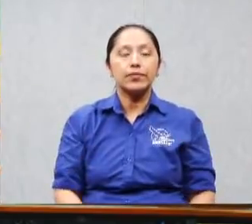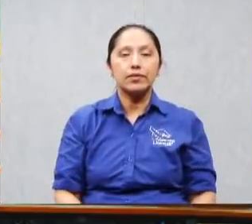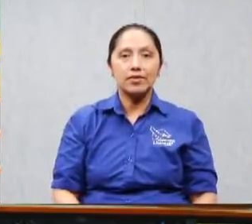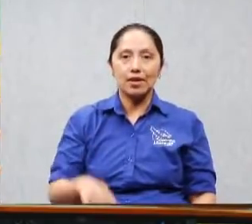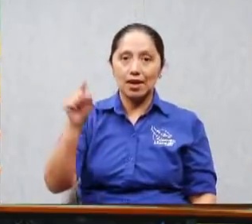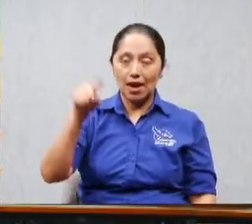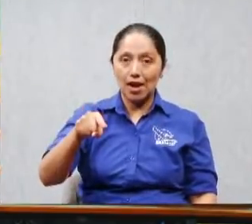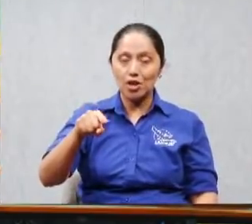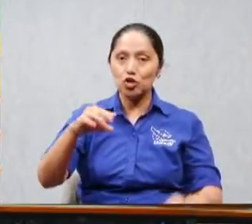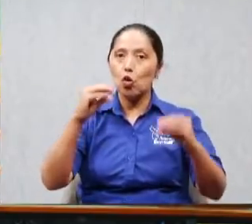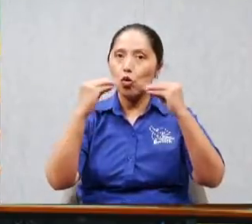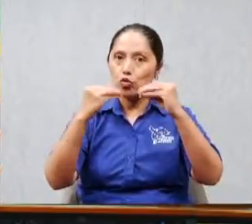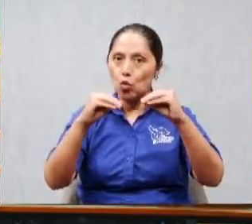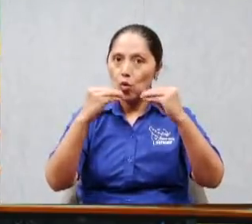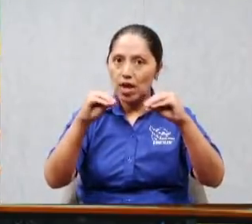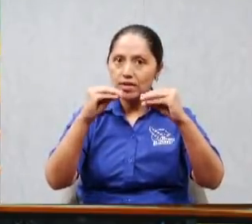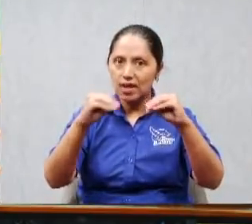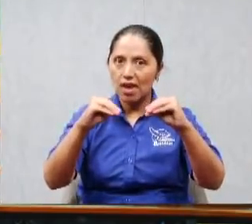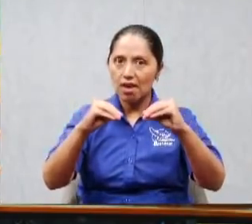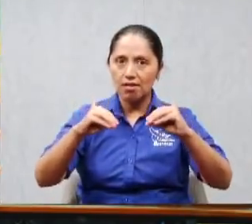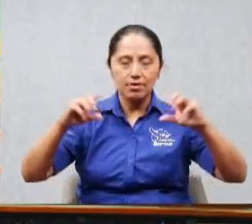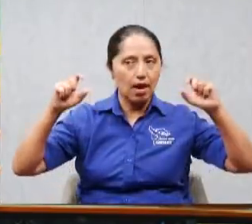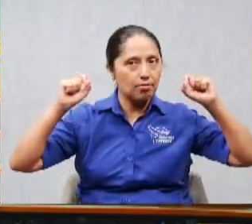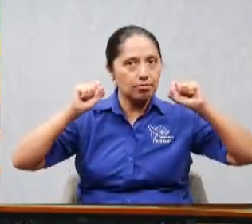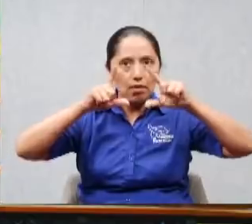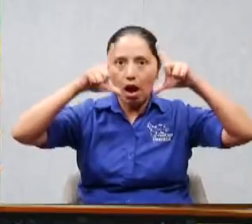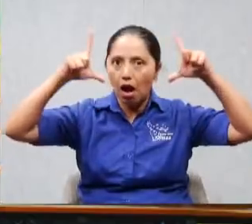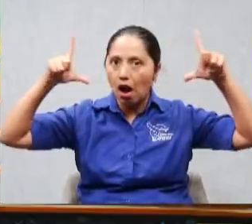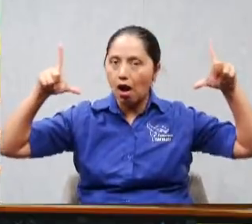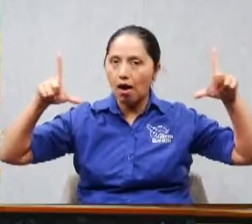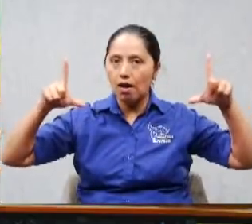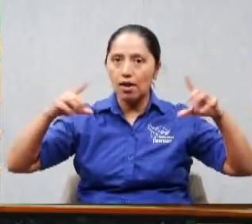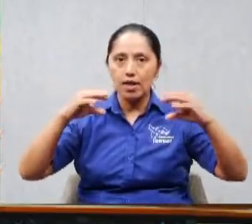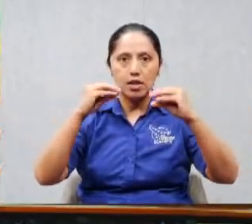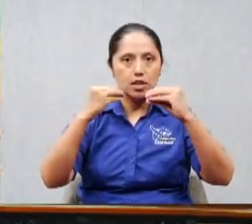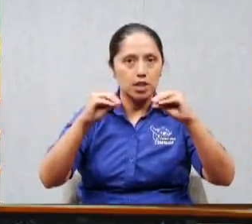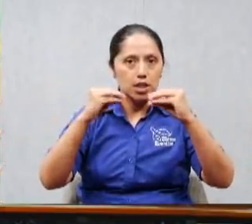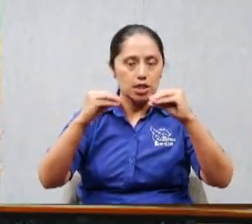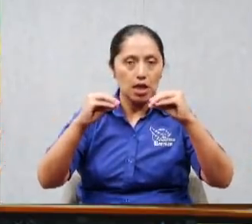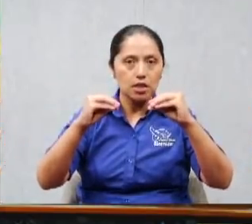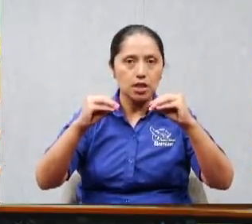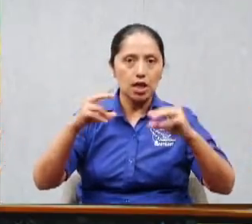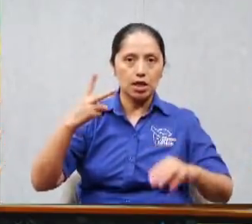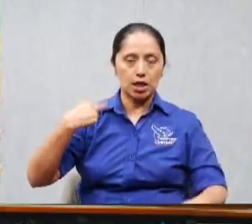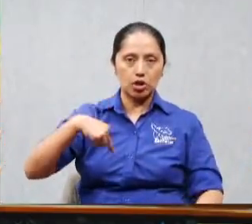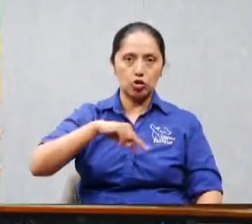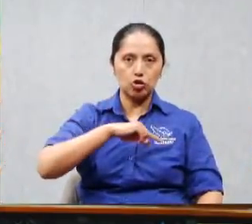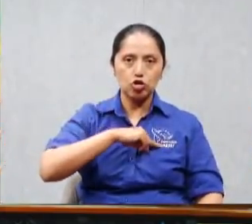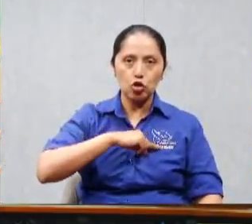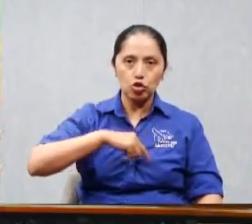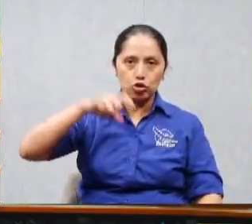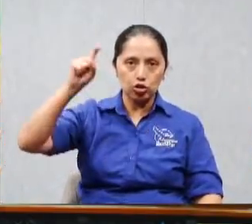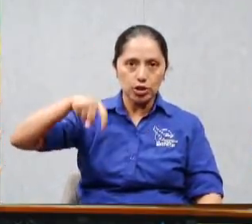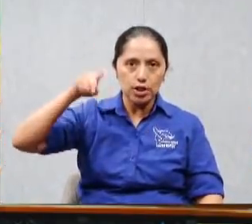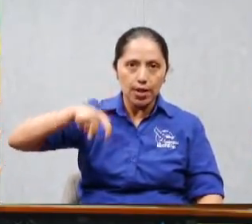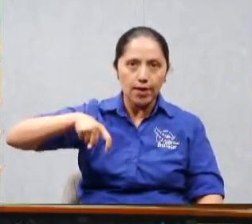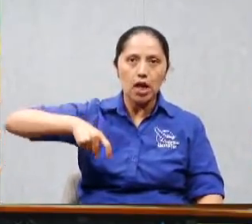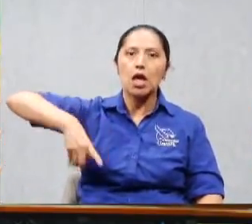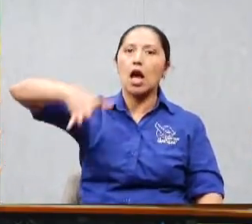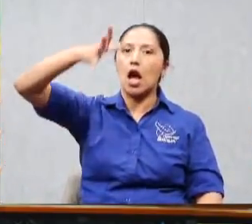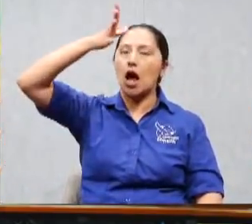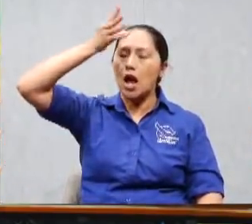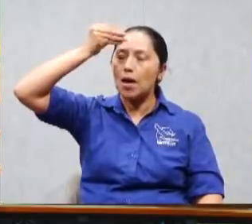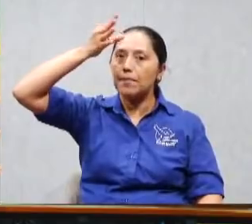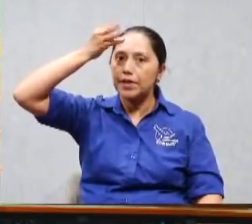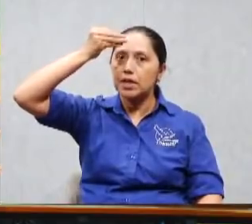y es una enseñanza que nos debería de permear a nosotros de llegar hasta nuestro espíritu y